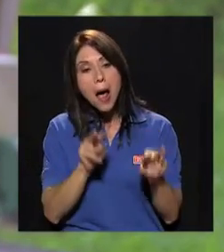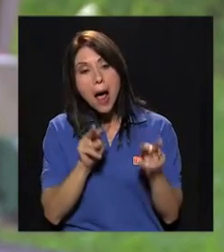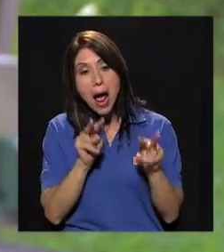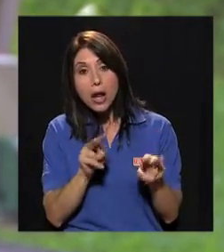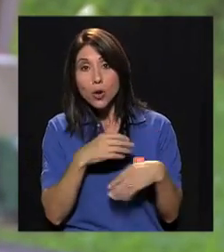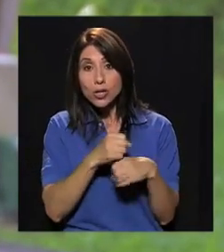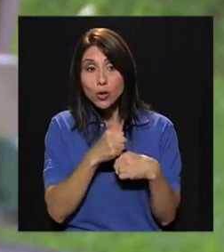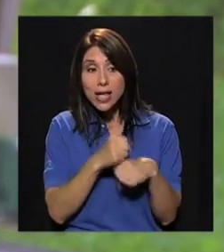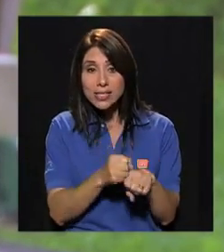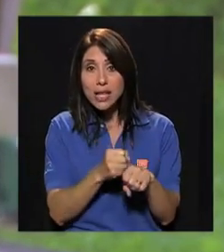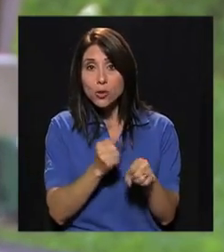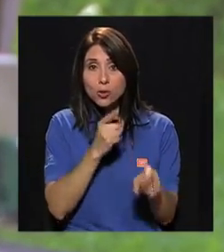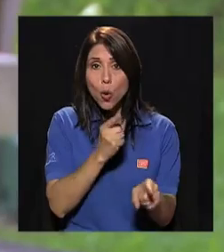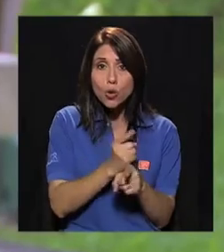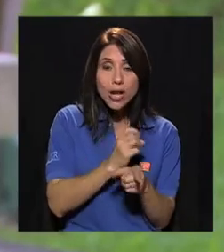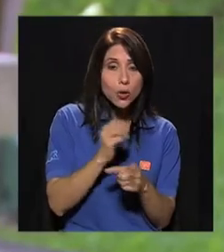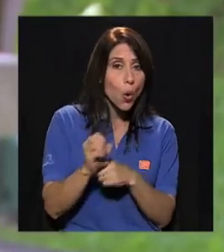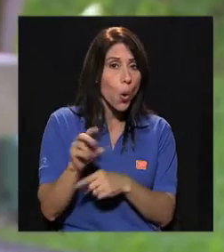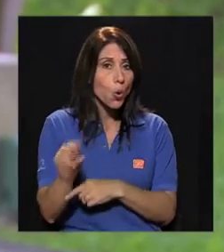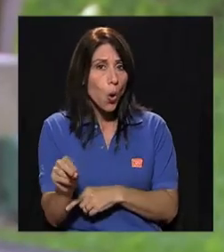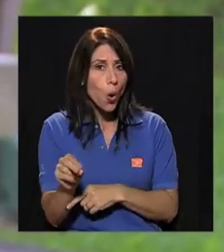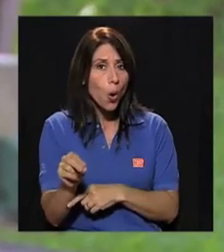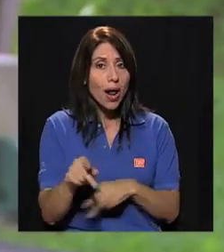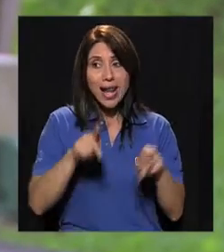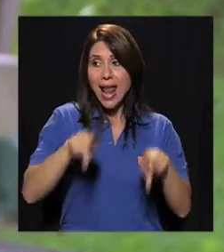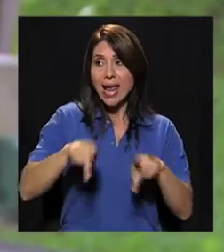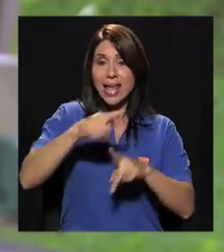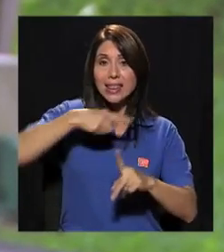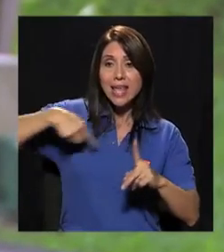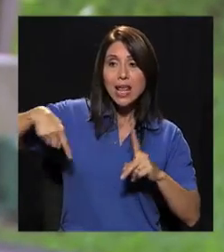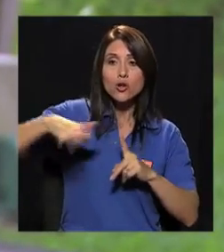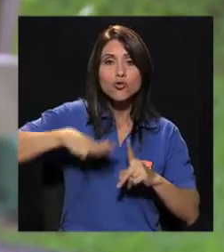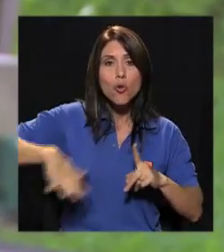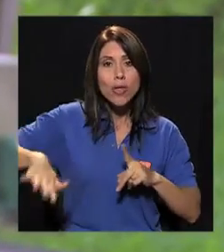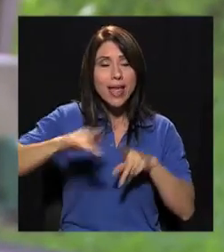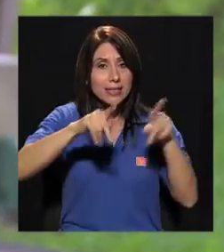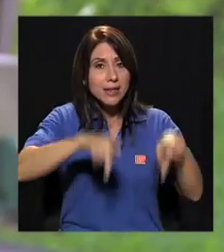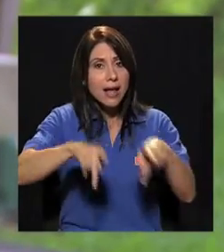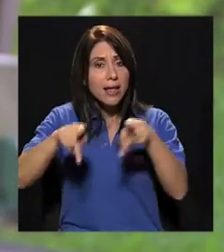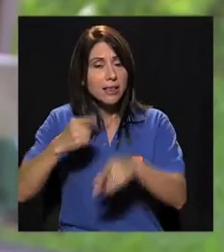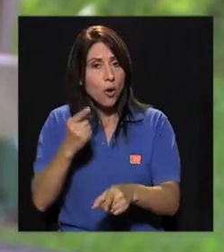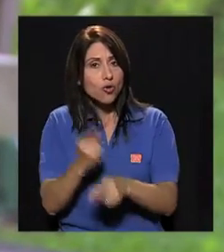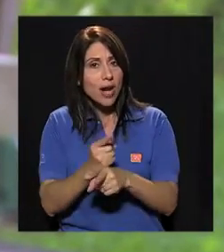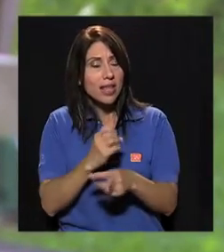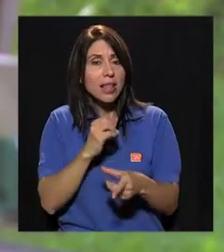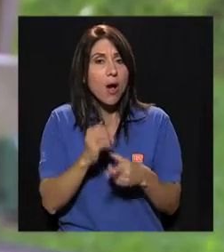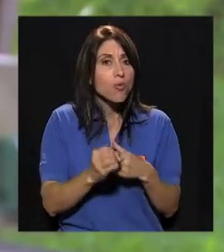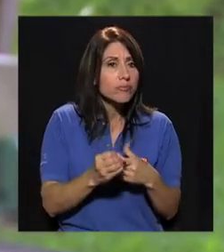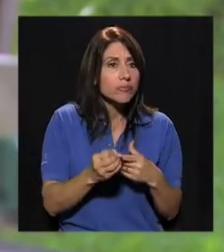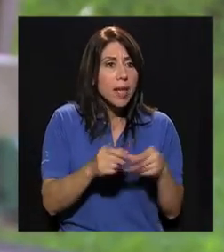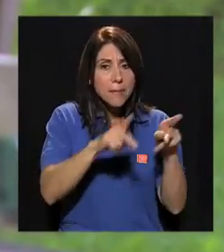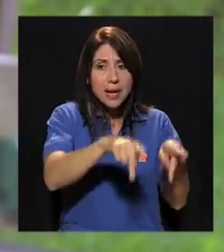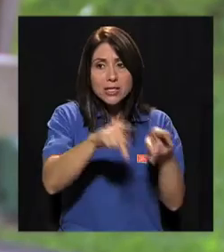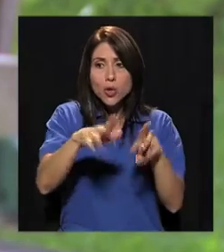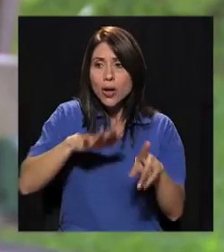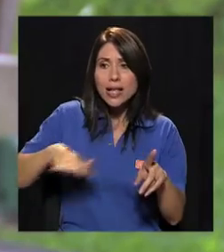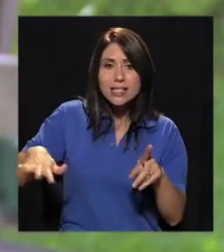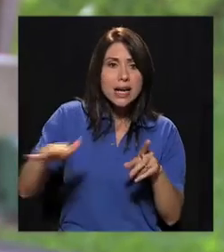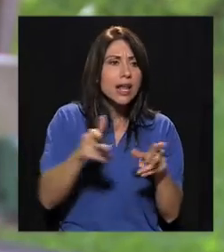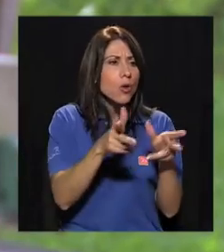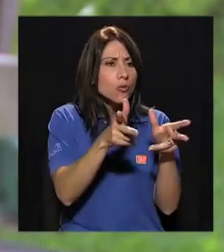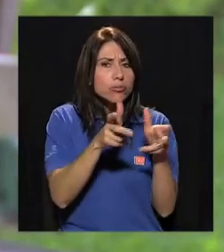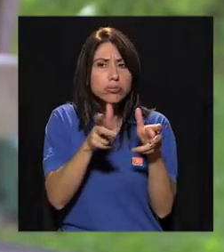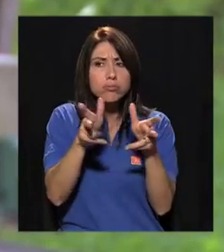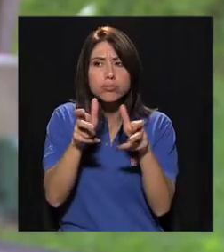Valorar si lo que estamos haciendo es lo correcto, ¿no? Si la gente que nos rodea es la gente correcta. ¿Qué podemos tomar de cada